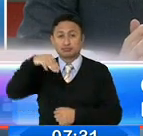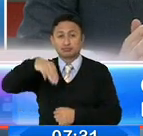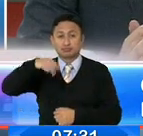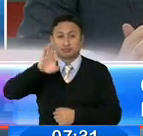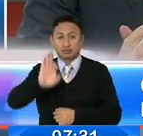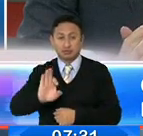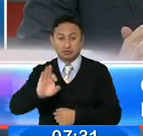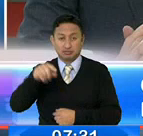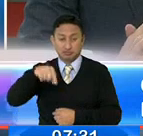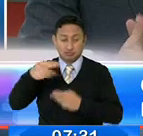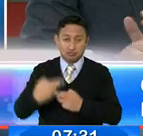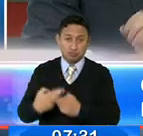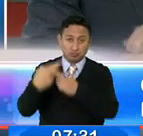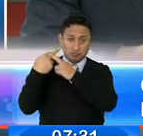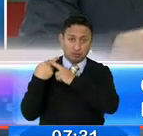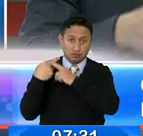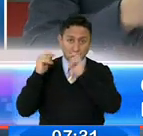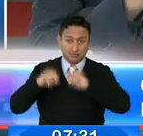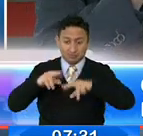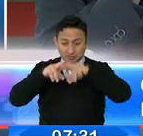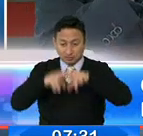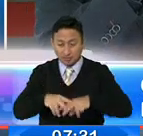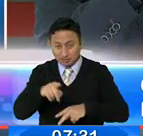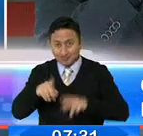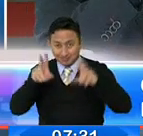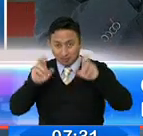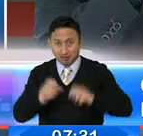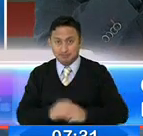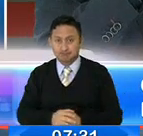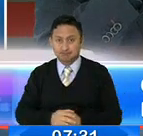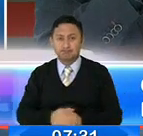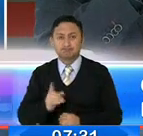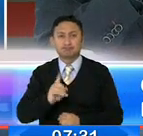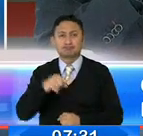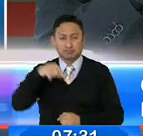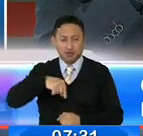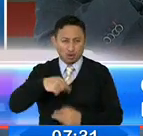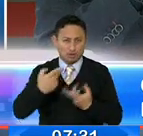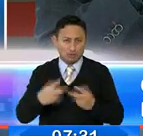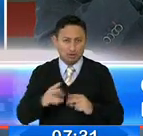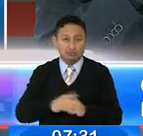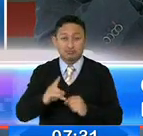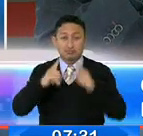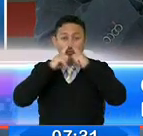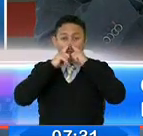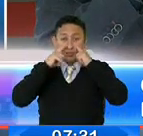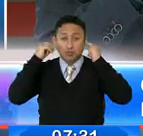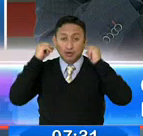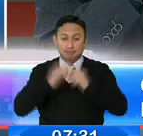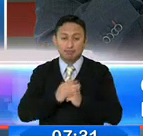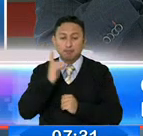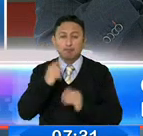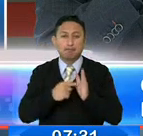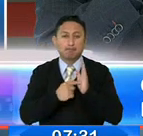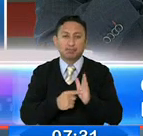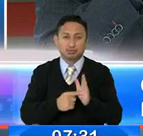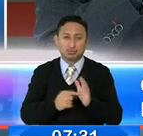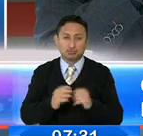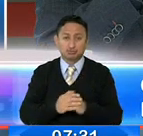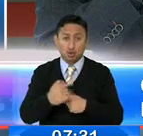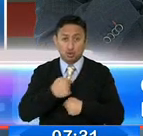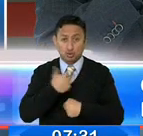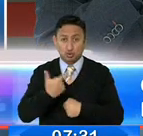Tránsito la que tiene que revisar ese tema. Nosotros sí lo haremos de mascarillas, pero también, por ejemplo, yo he dado